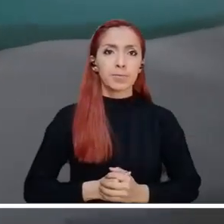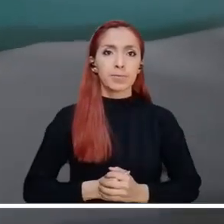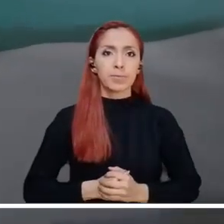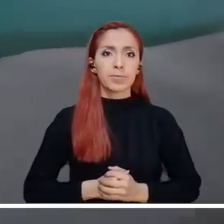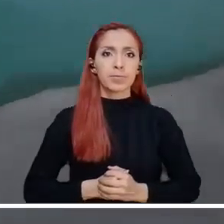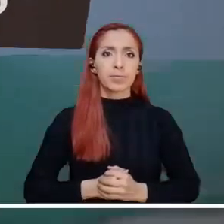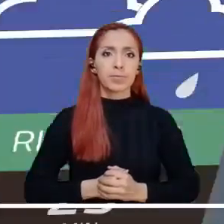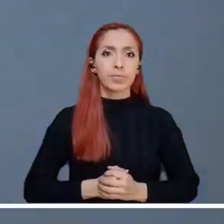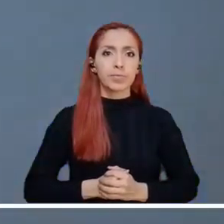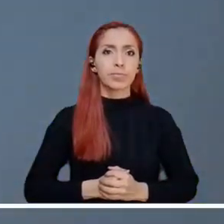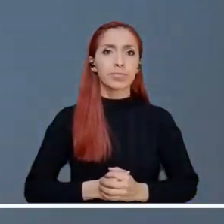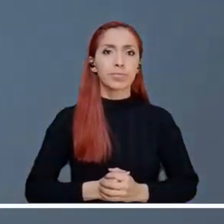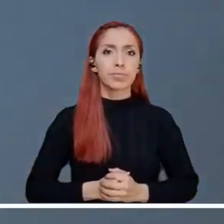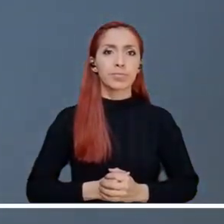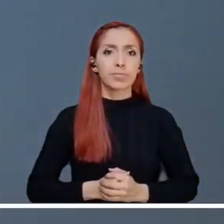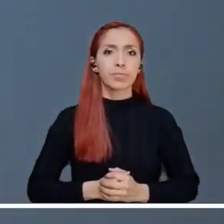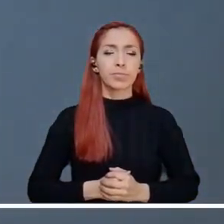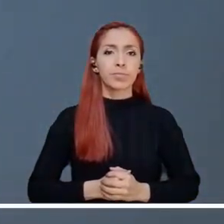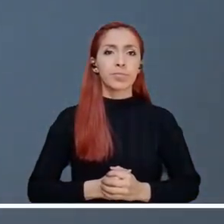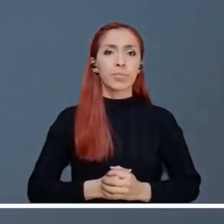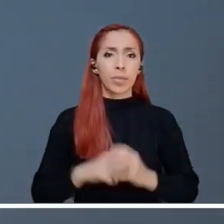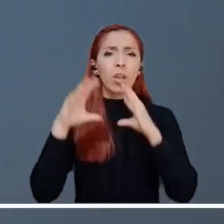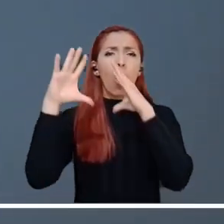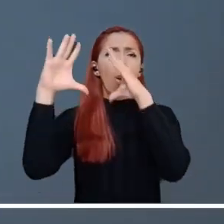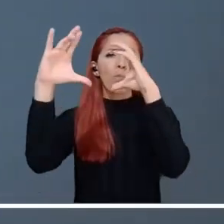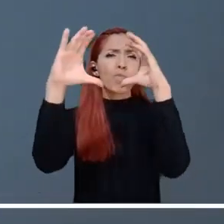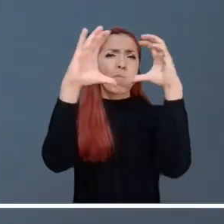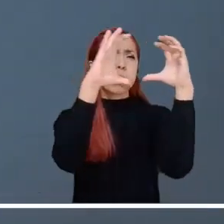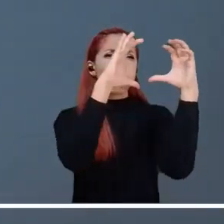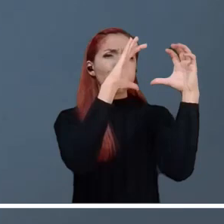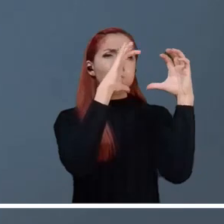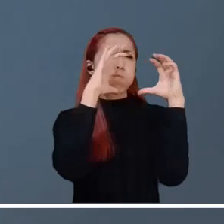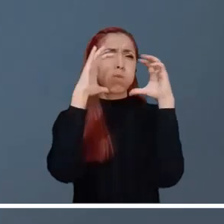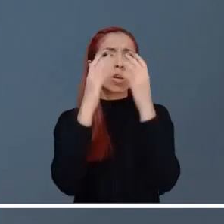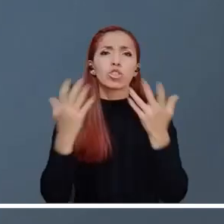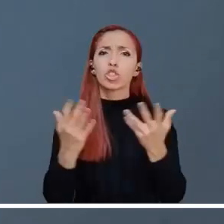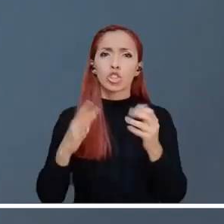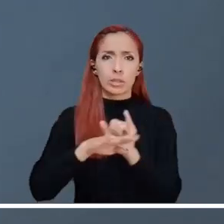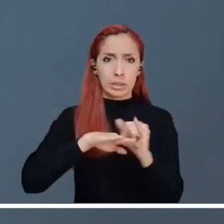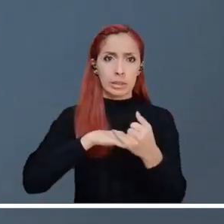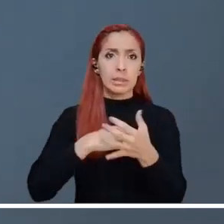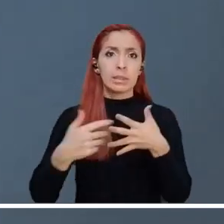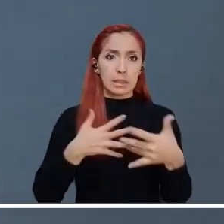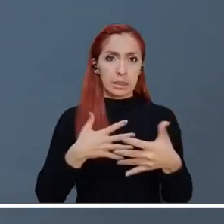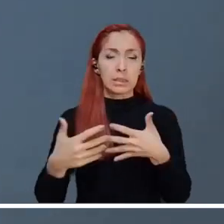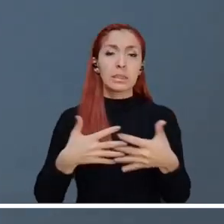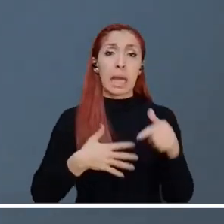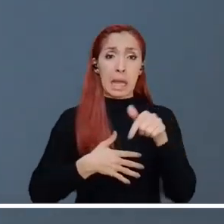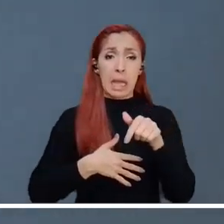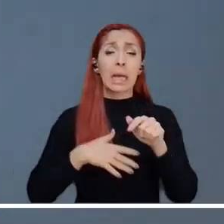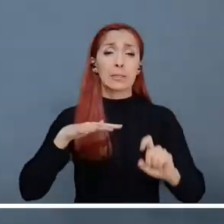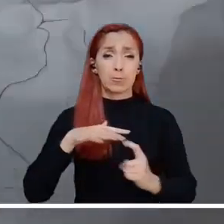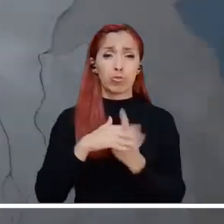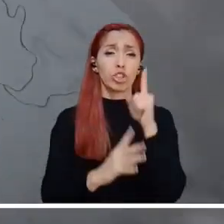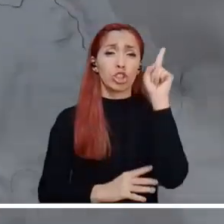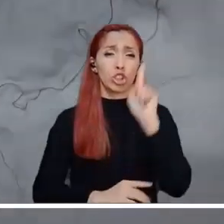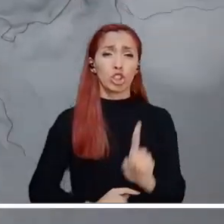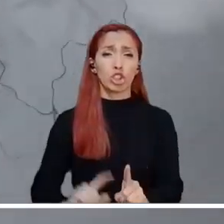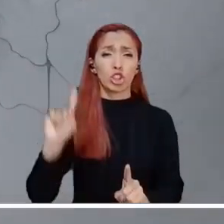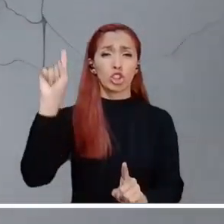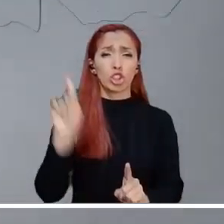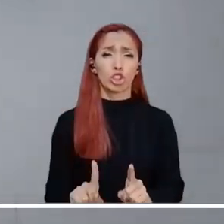La abundante nubosidad que experimentará el archipiélago colombiano desencadenará tormentas eléctricas.